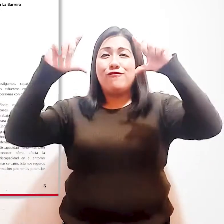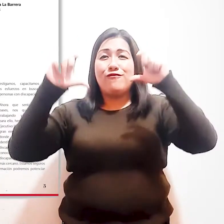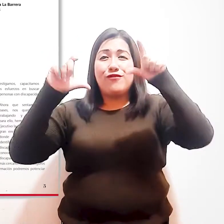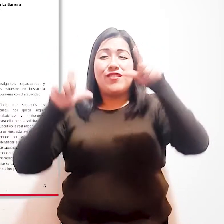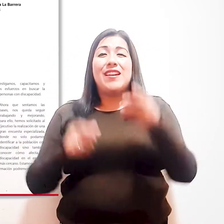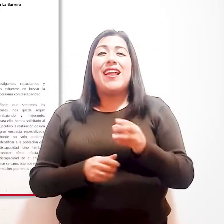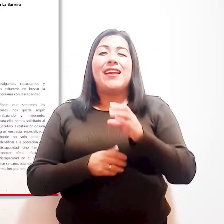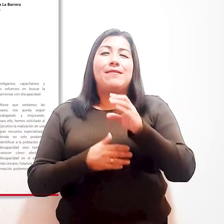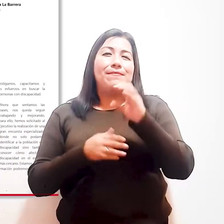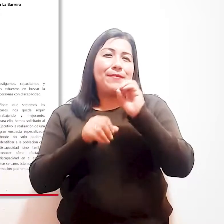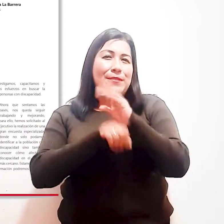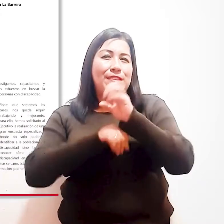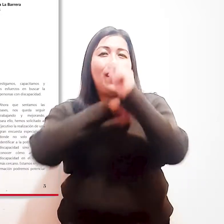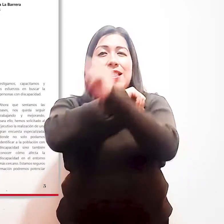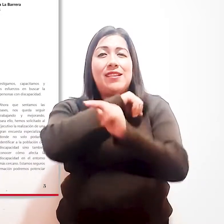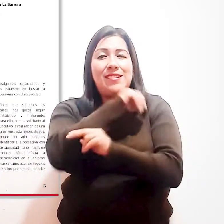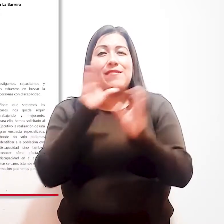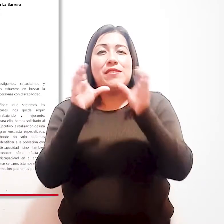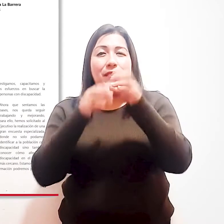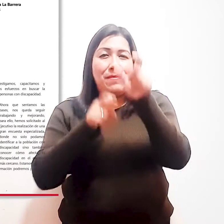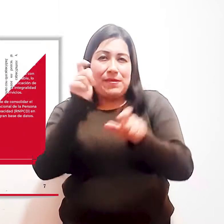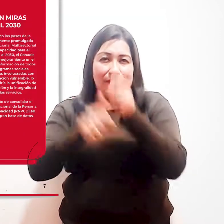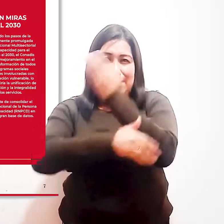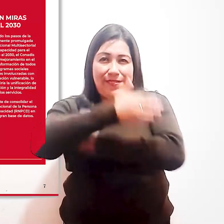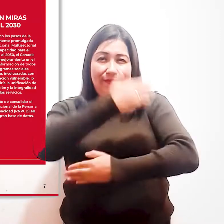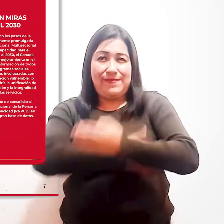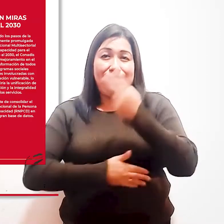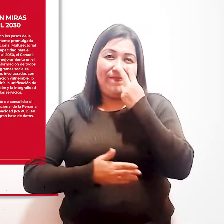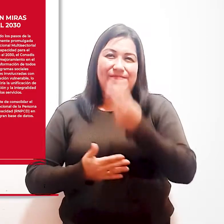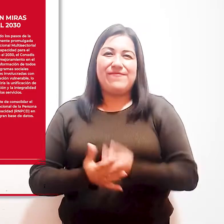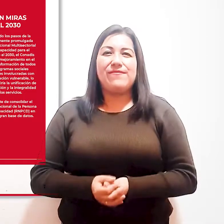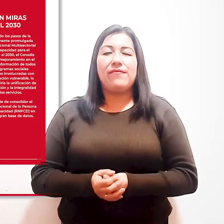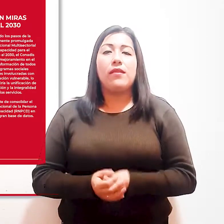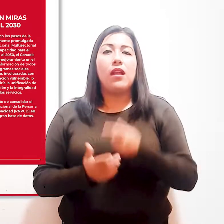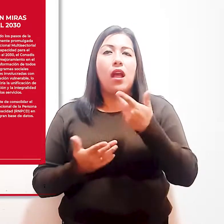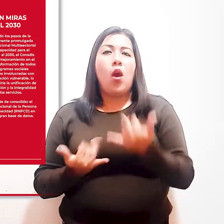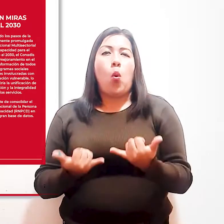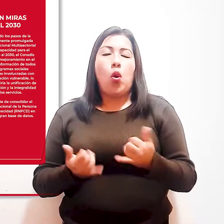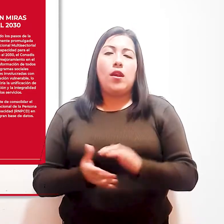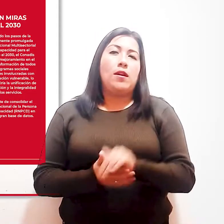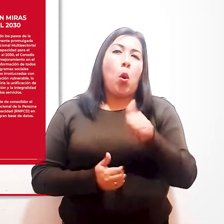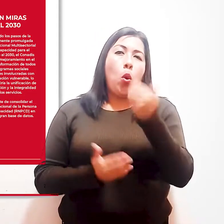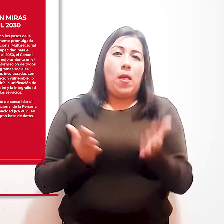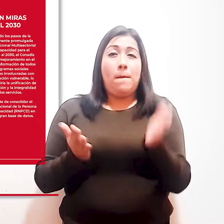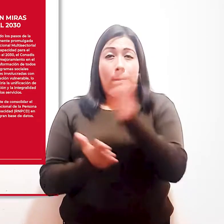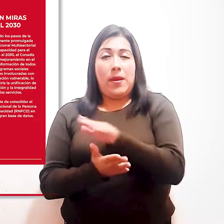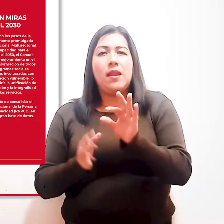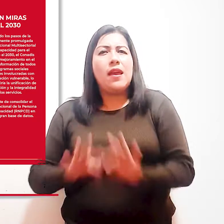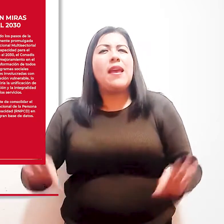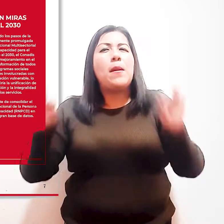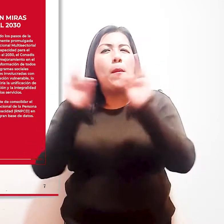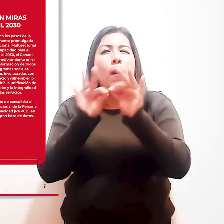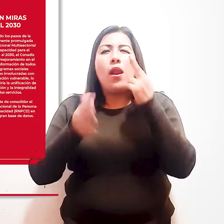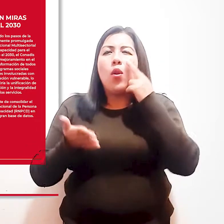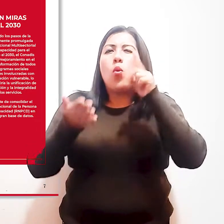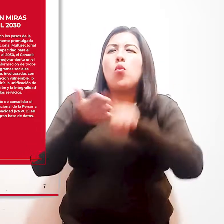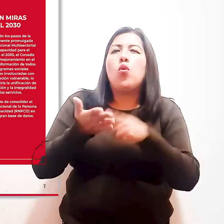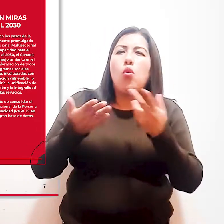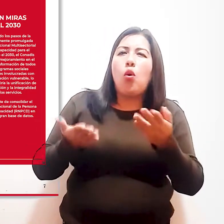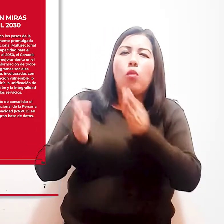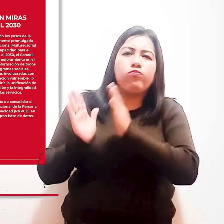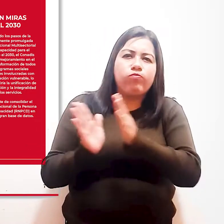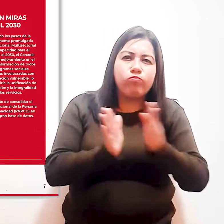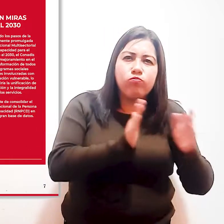para la integración de la persona con discapacidad. La importancia en la gestión del conocimiento. La maquinaria del